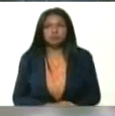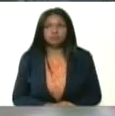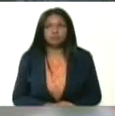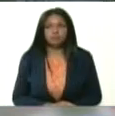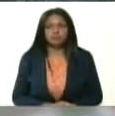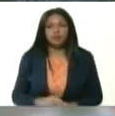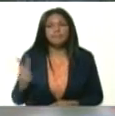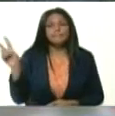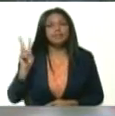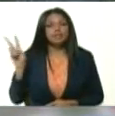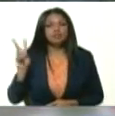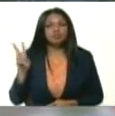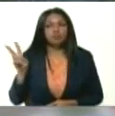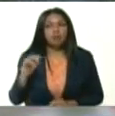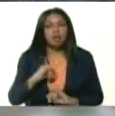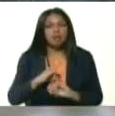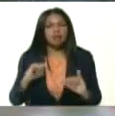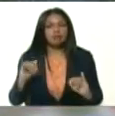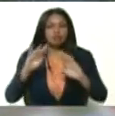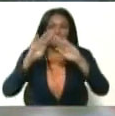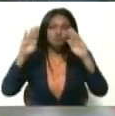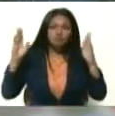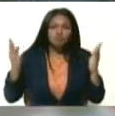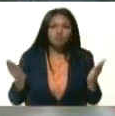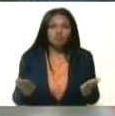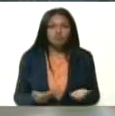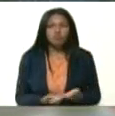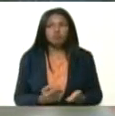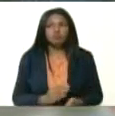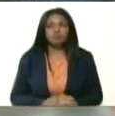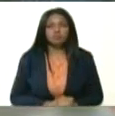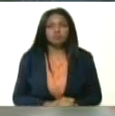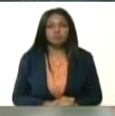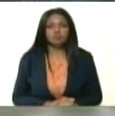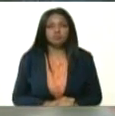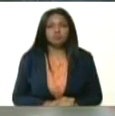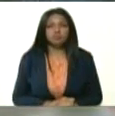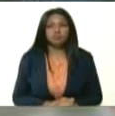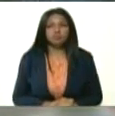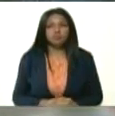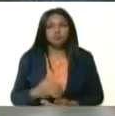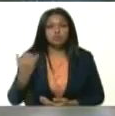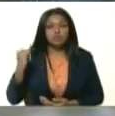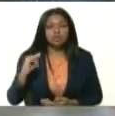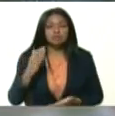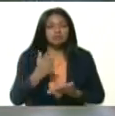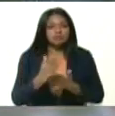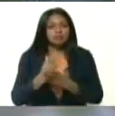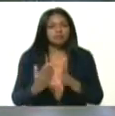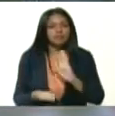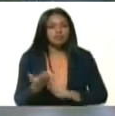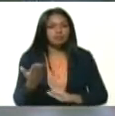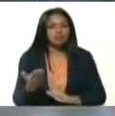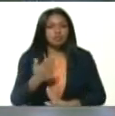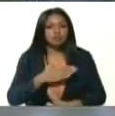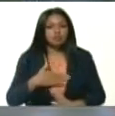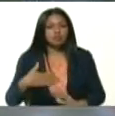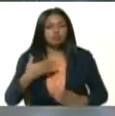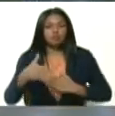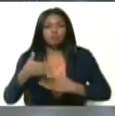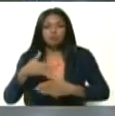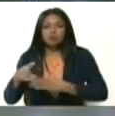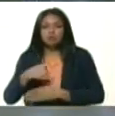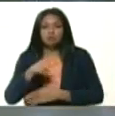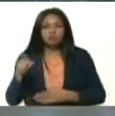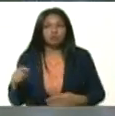Venezuela está en un mundo, aquí tengo los datos, que siempre es importante y los quiero compartir con ustedes.